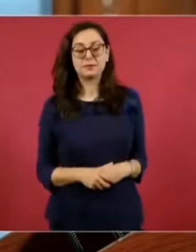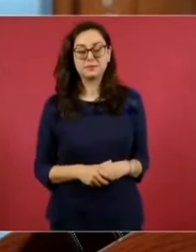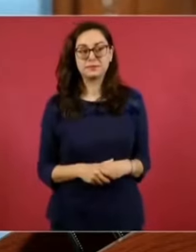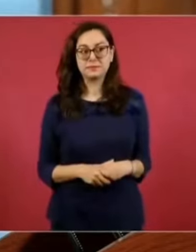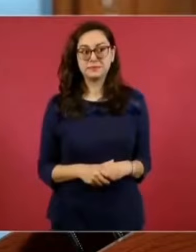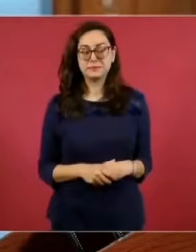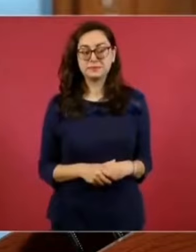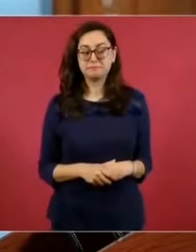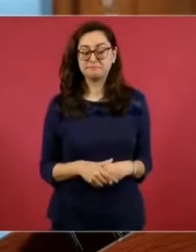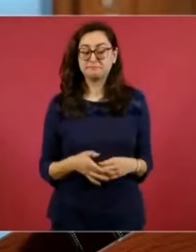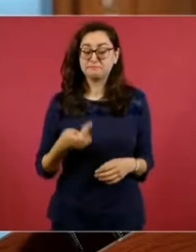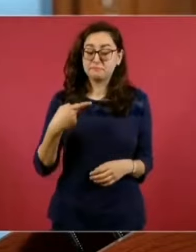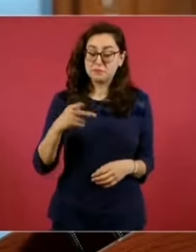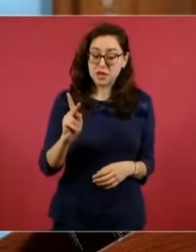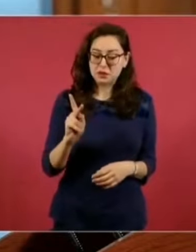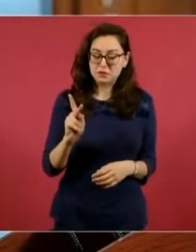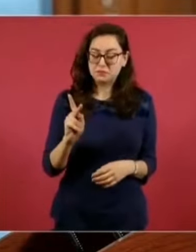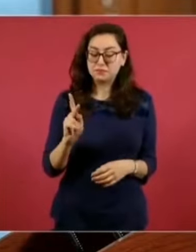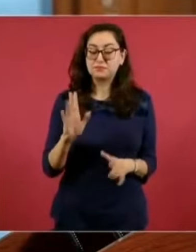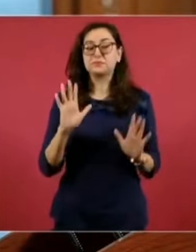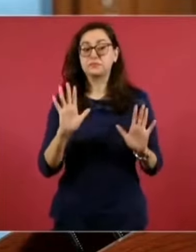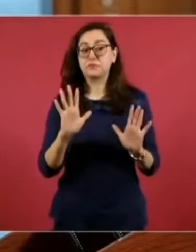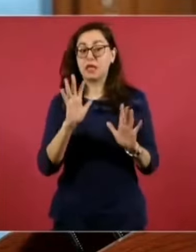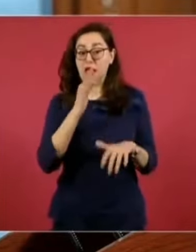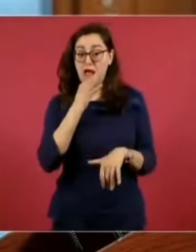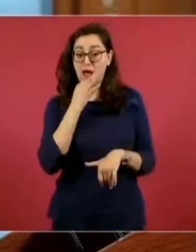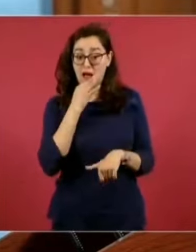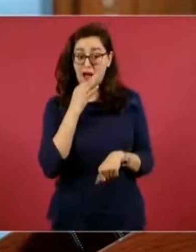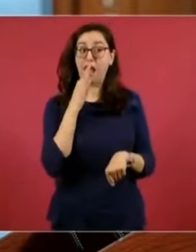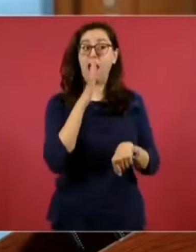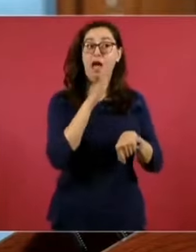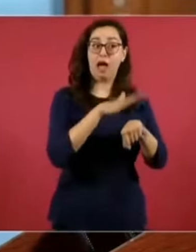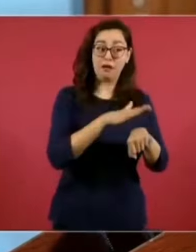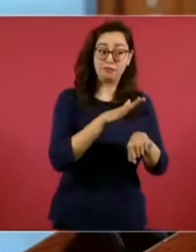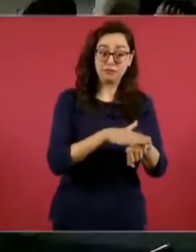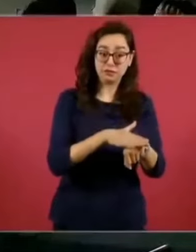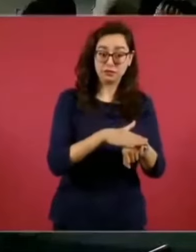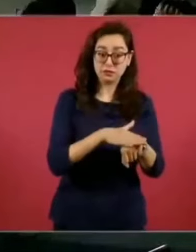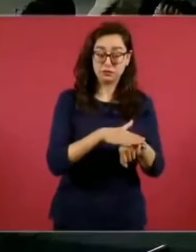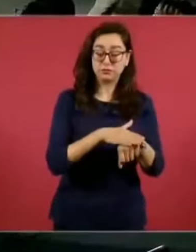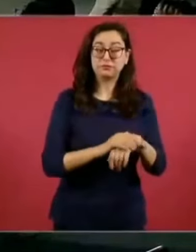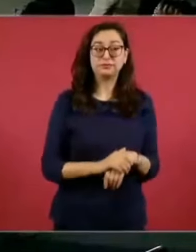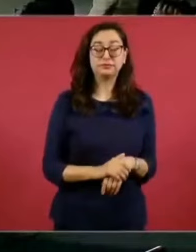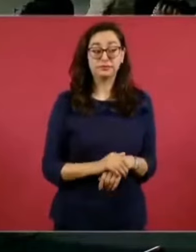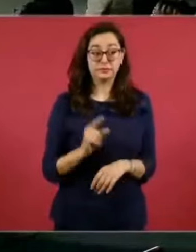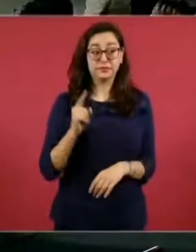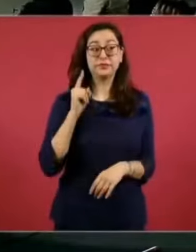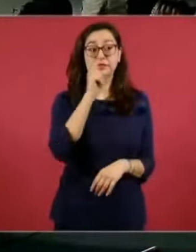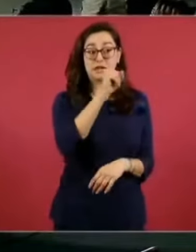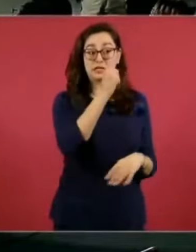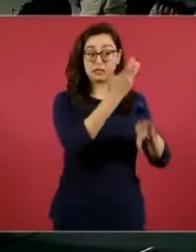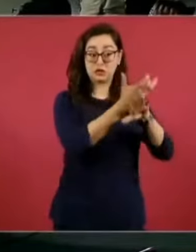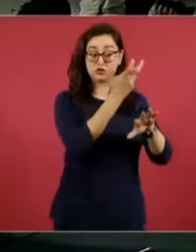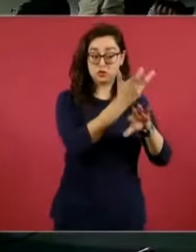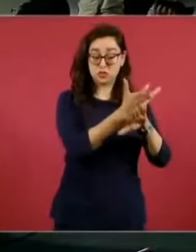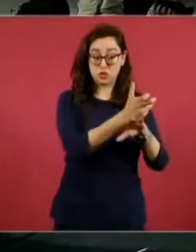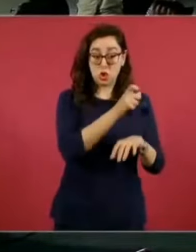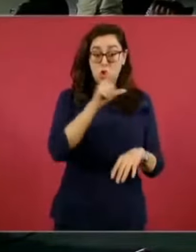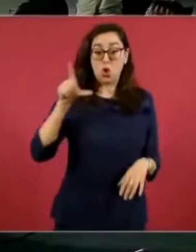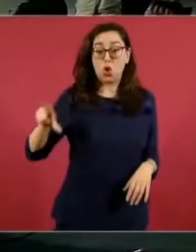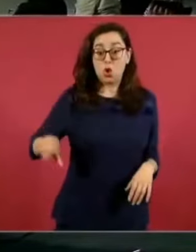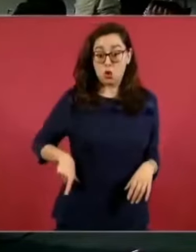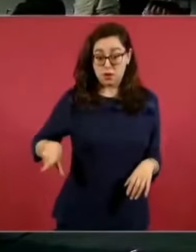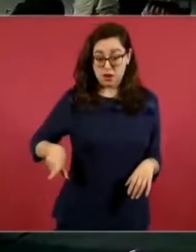actividad que esté en la gobierno gobierno de Estadounidense, que se enfrentando la actividad como la